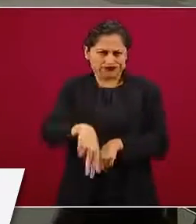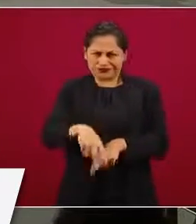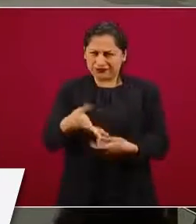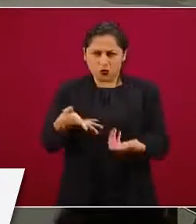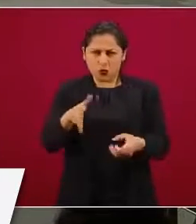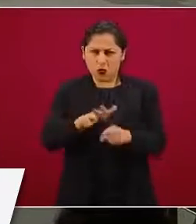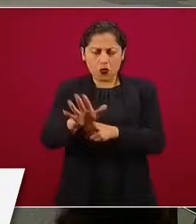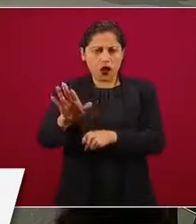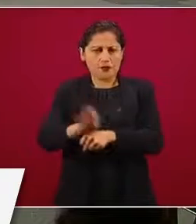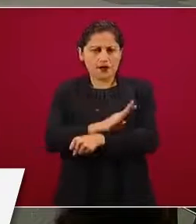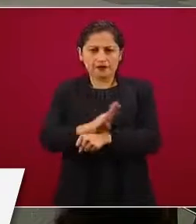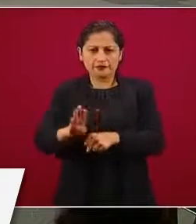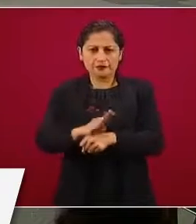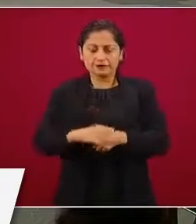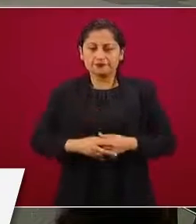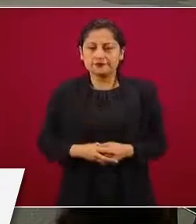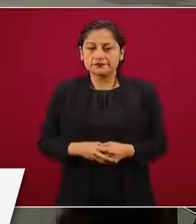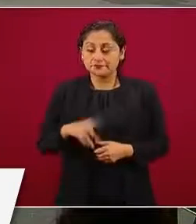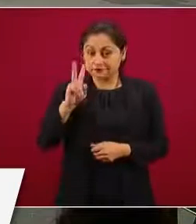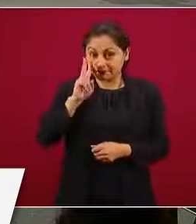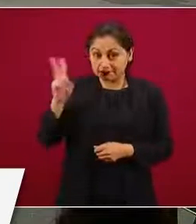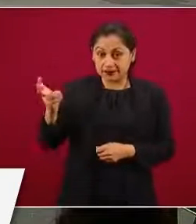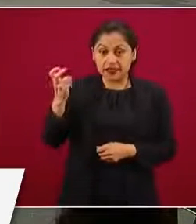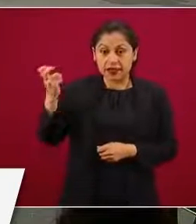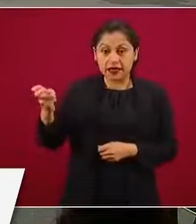Lo que van a ver aquí son dos tablas.